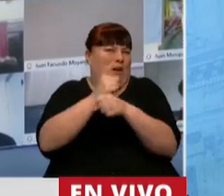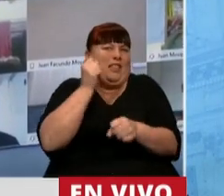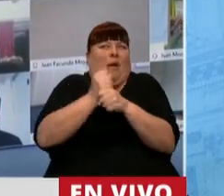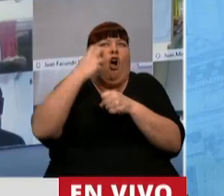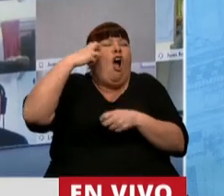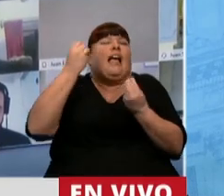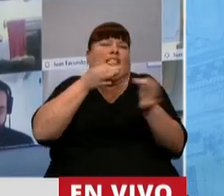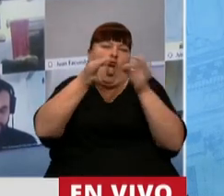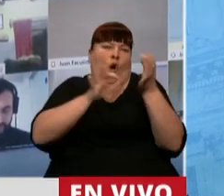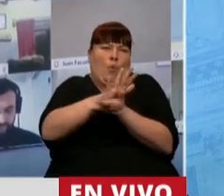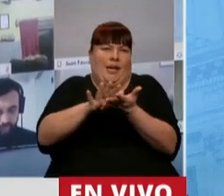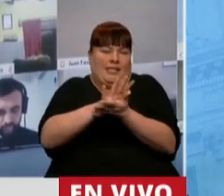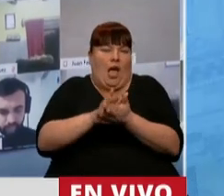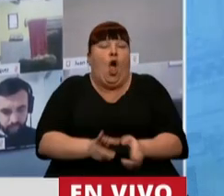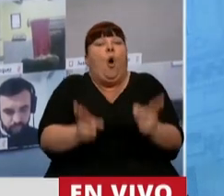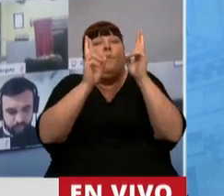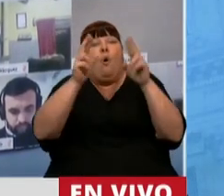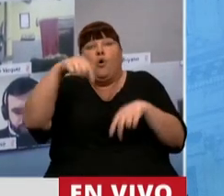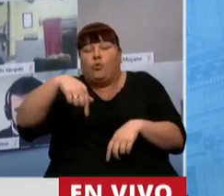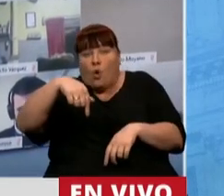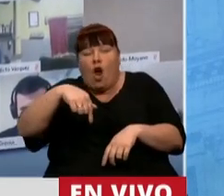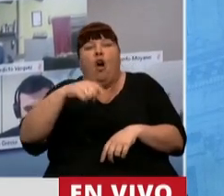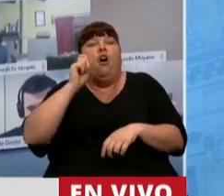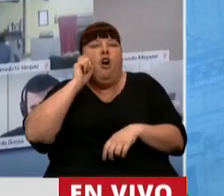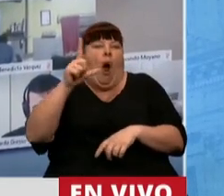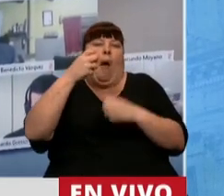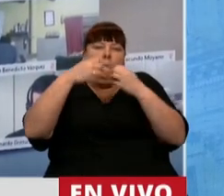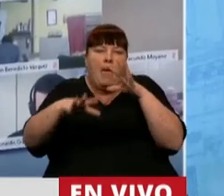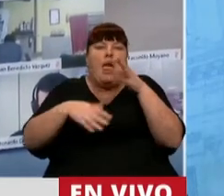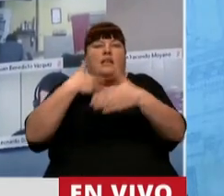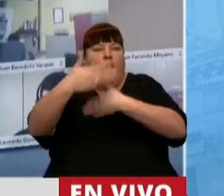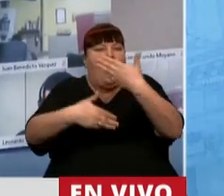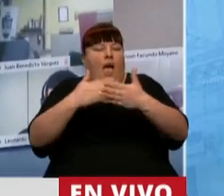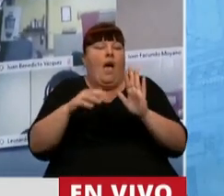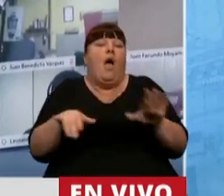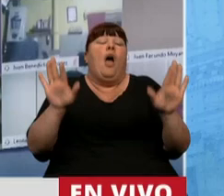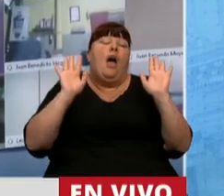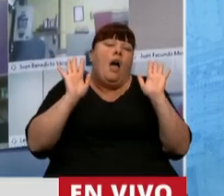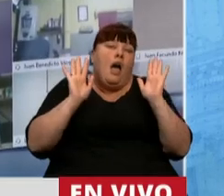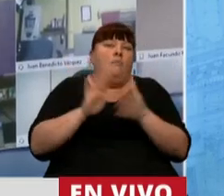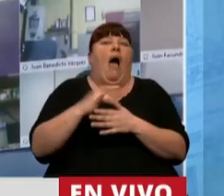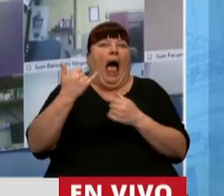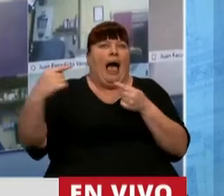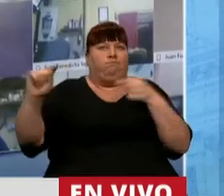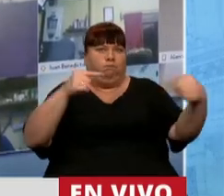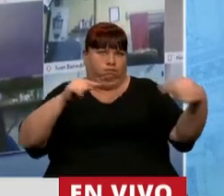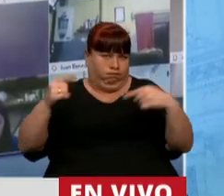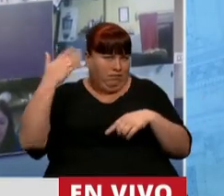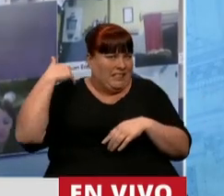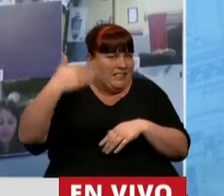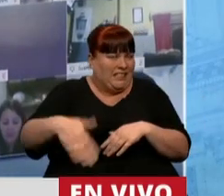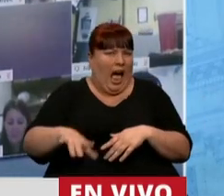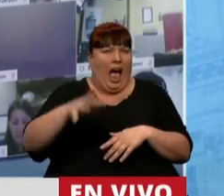actividad parlamentaria. Por suerte hoy se empezó a hacerlo y tal vez por las rispideces generadas,